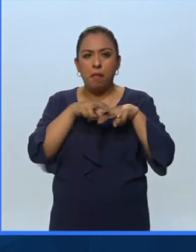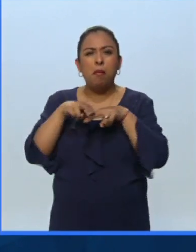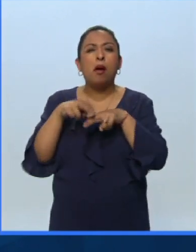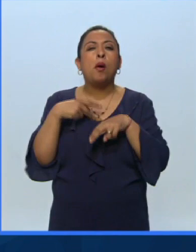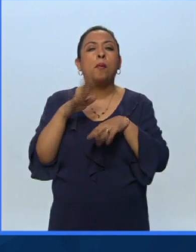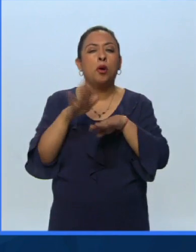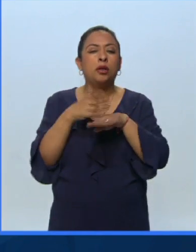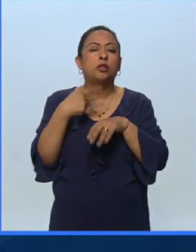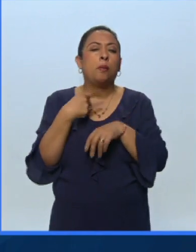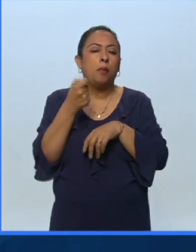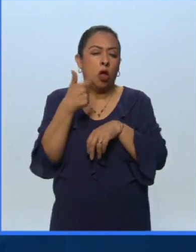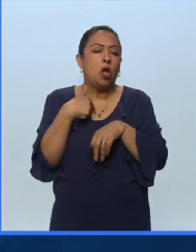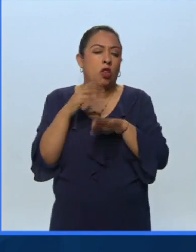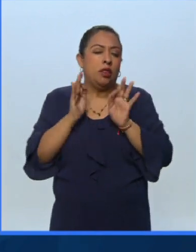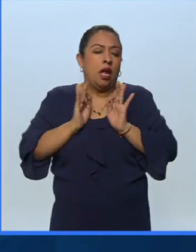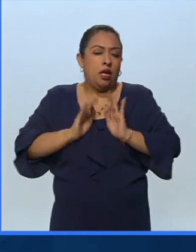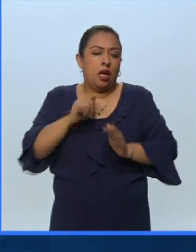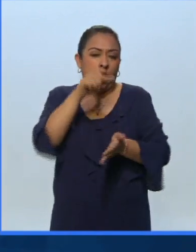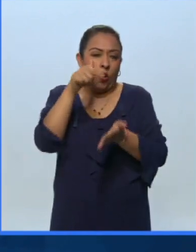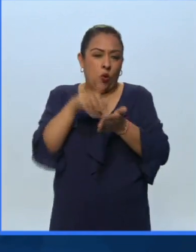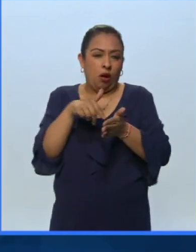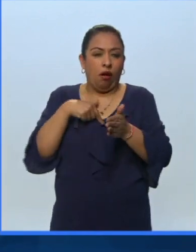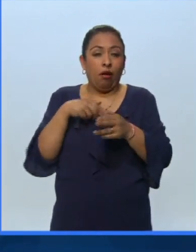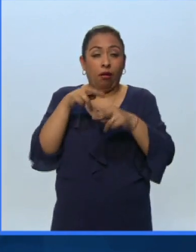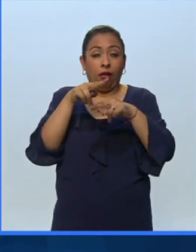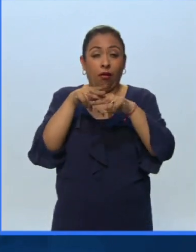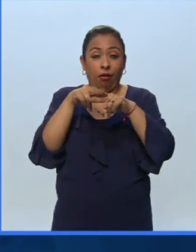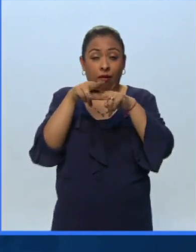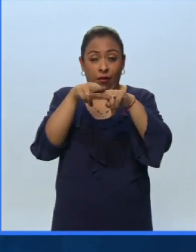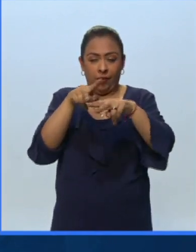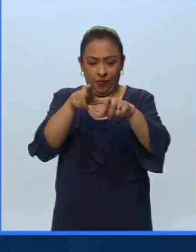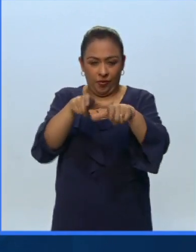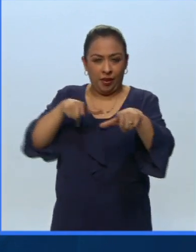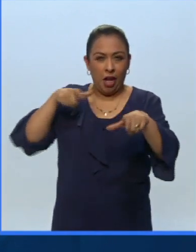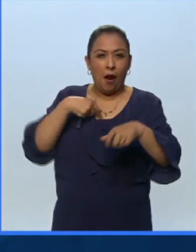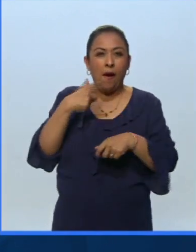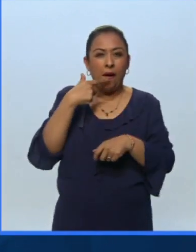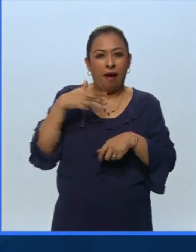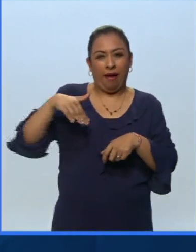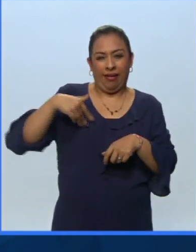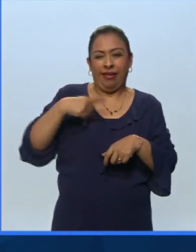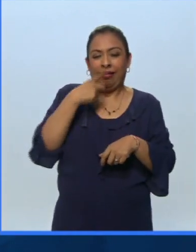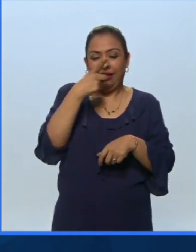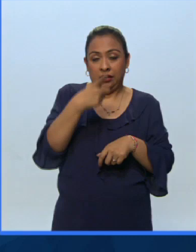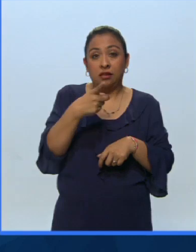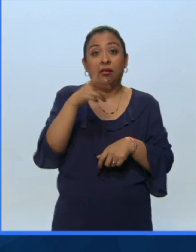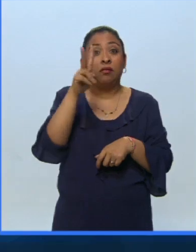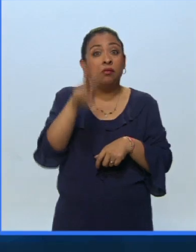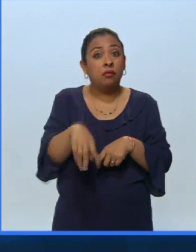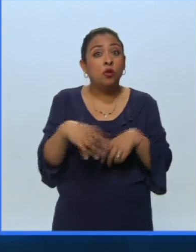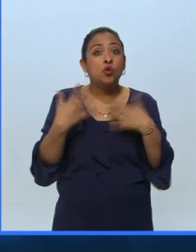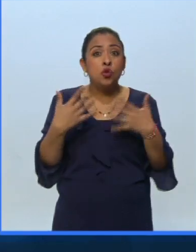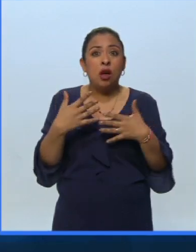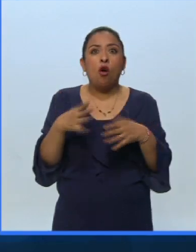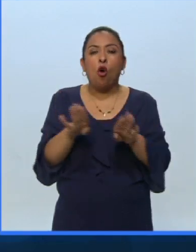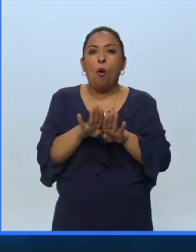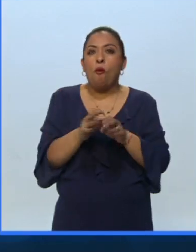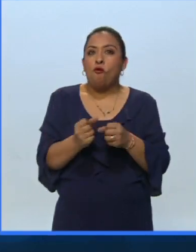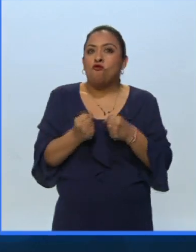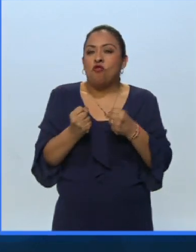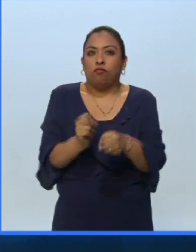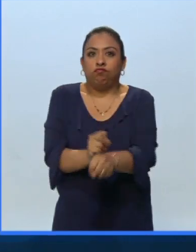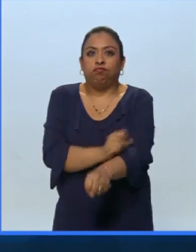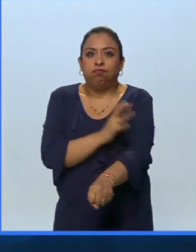un poquito más tranquilos aquí en el lobby la alfombra roja como yo te había comentado hace unos cuantos minutos se pone muy intensa realmente